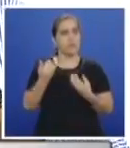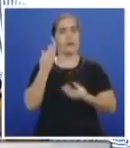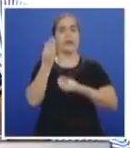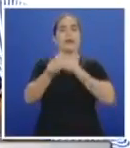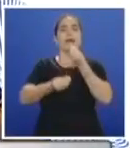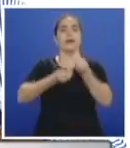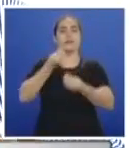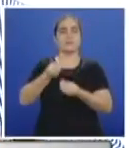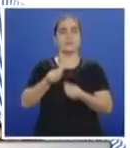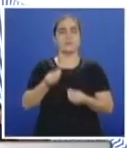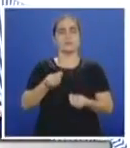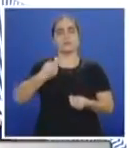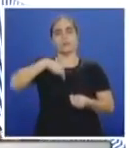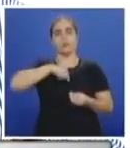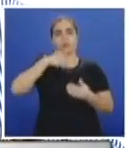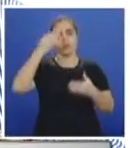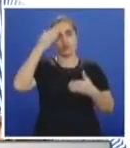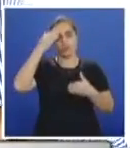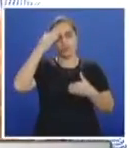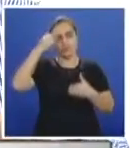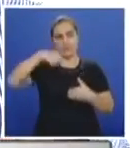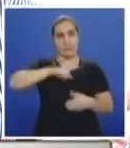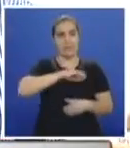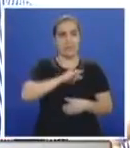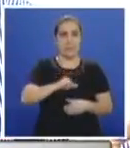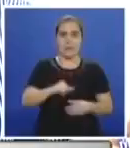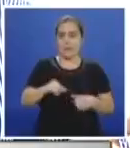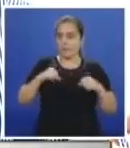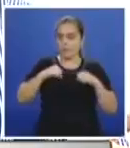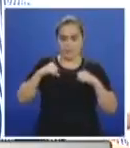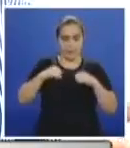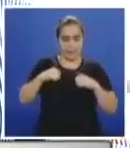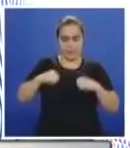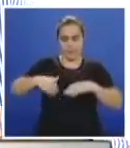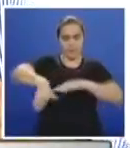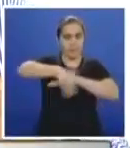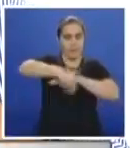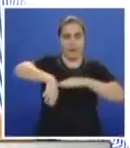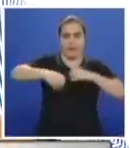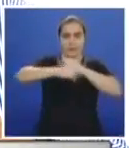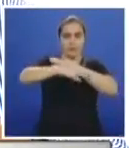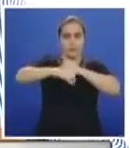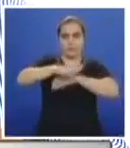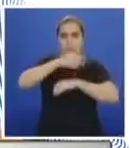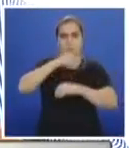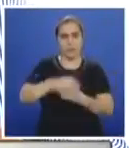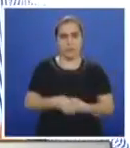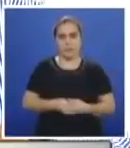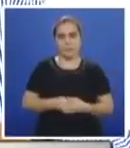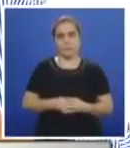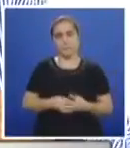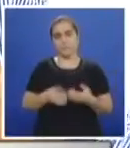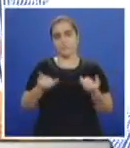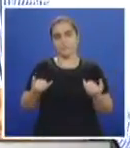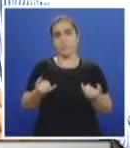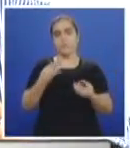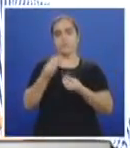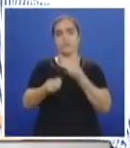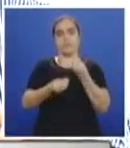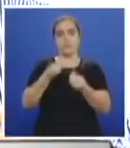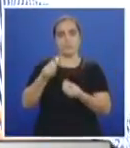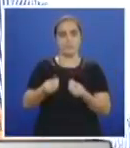que tener conciencia de que Cali no tiene las vías. Lo que estamos haciendo son medidas con una